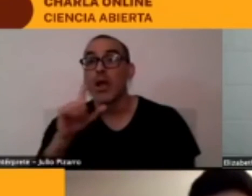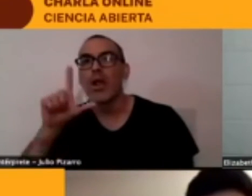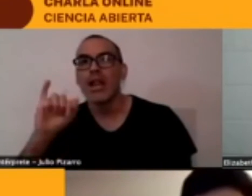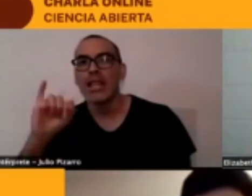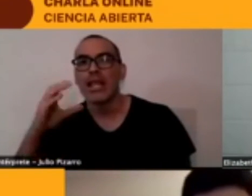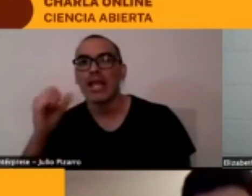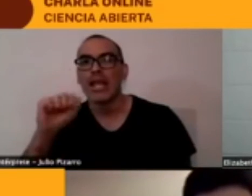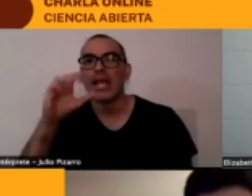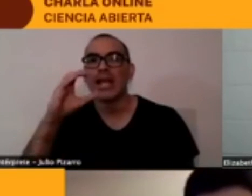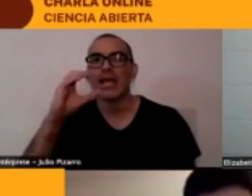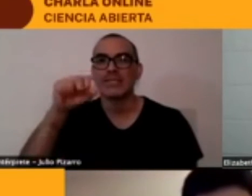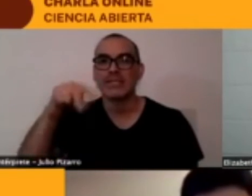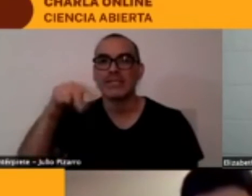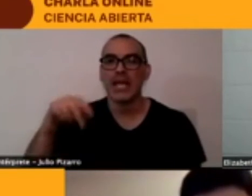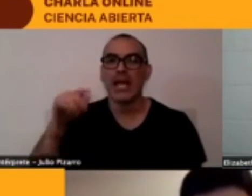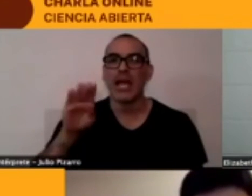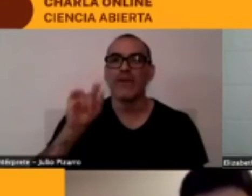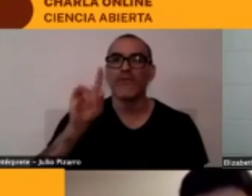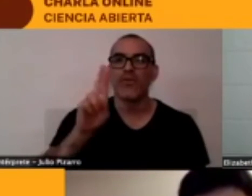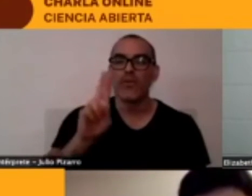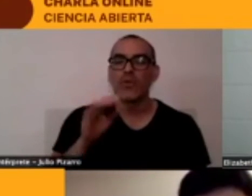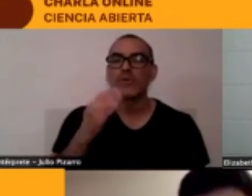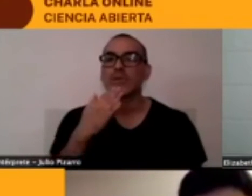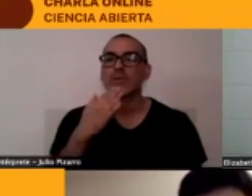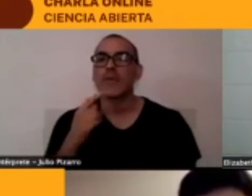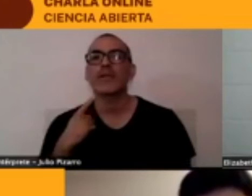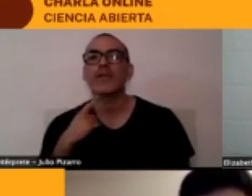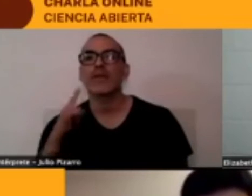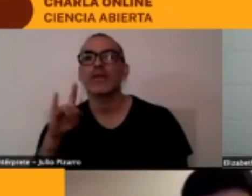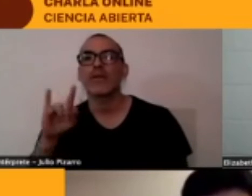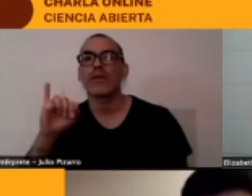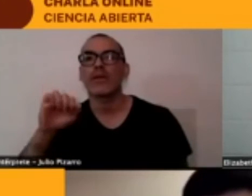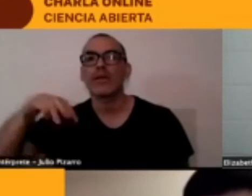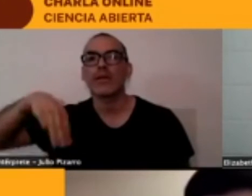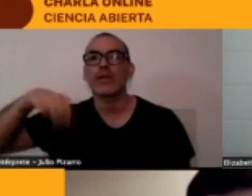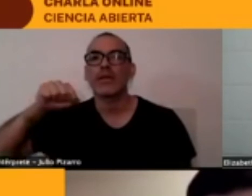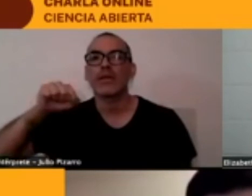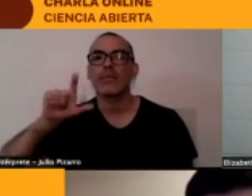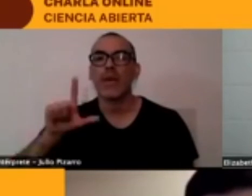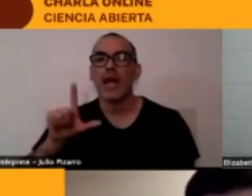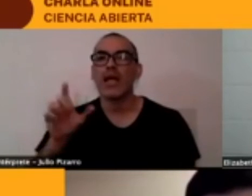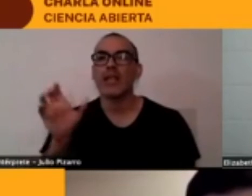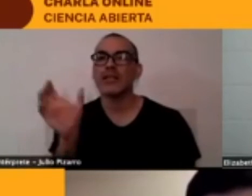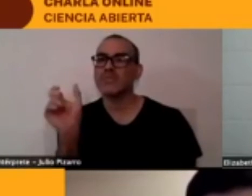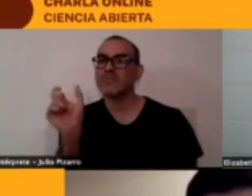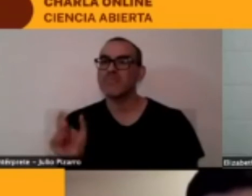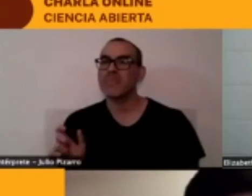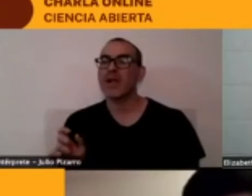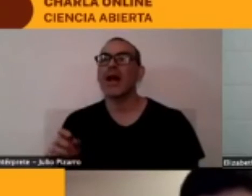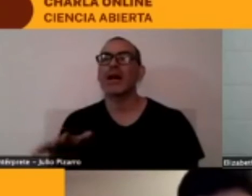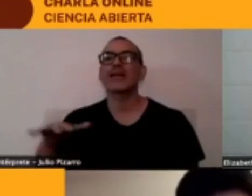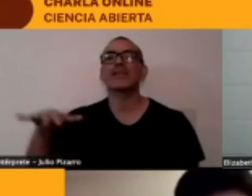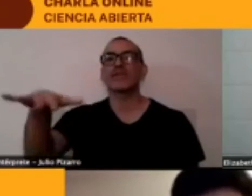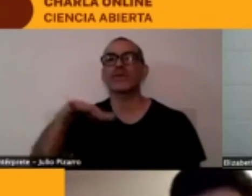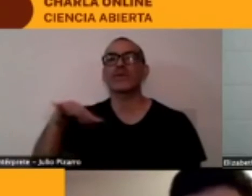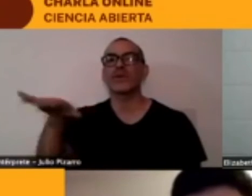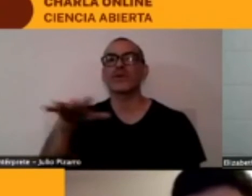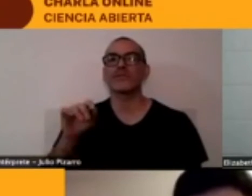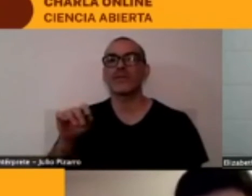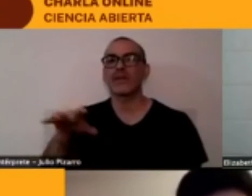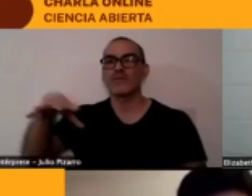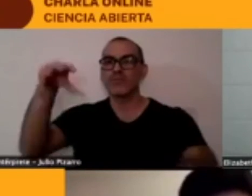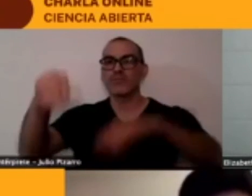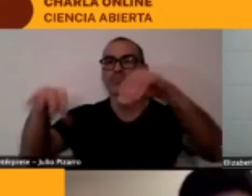Kimal que es parte del de ese contexto de este espacio que sería como el